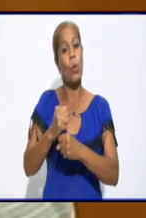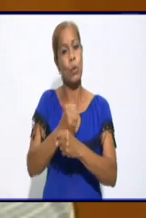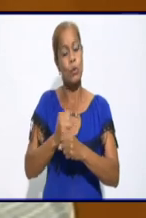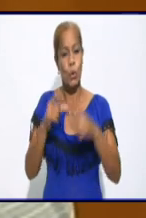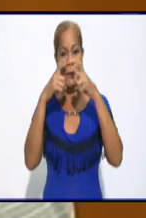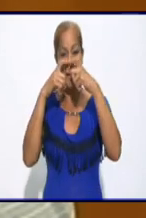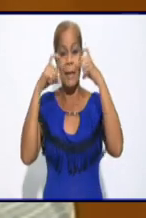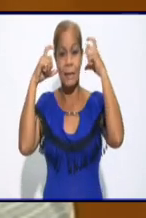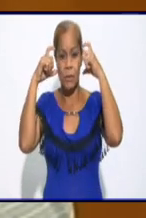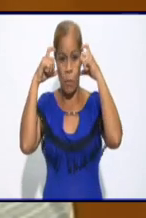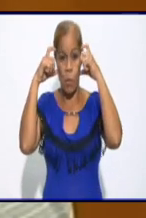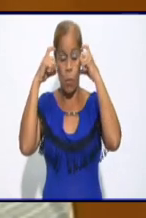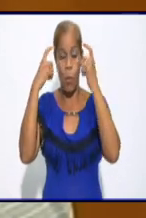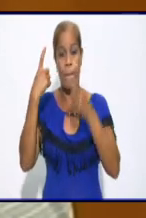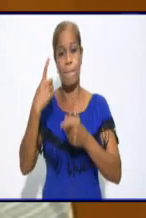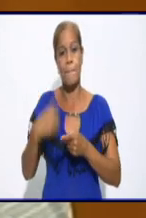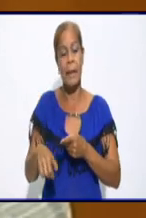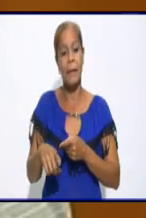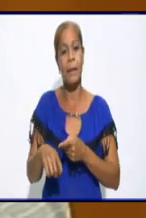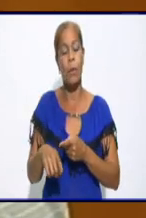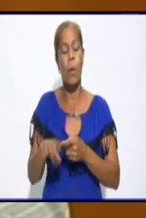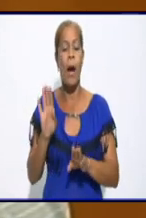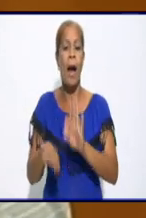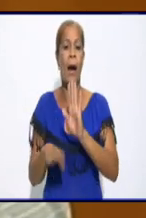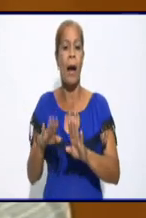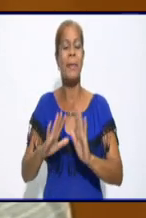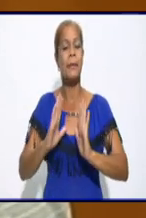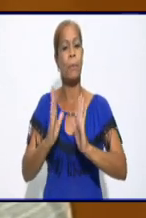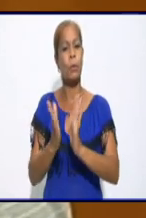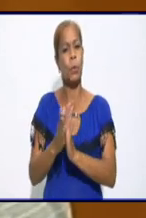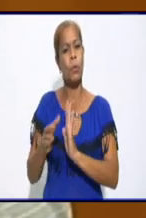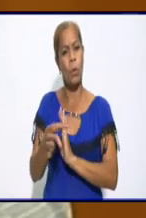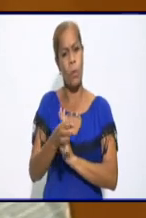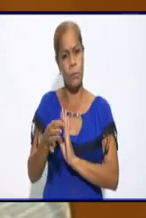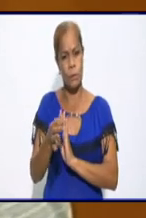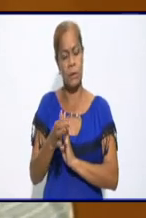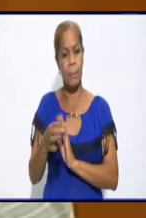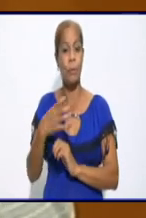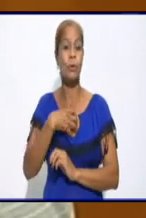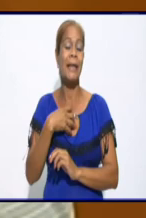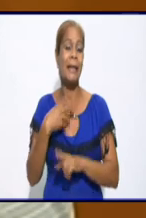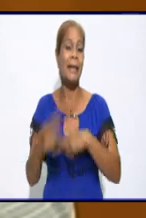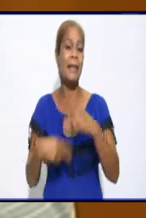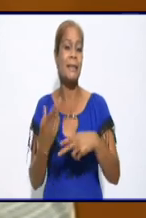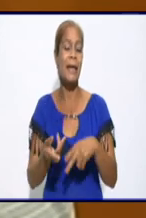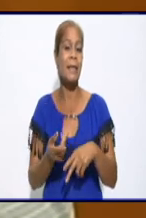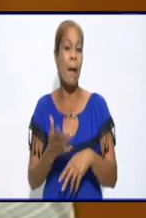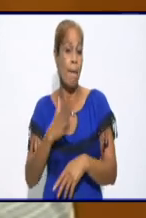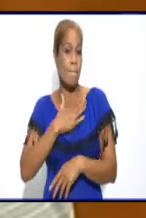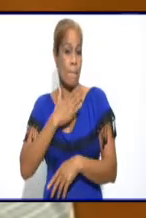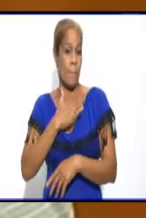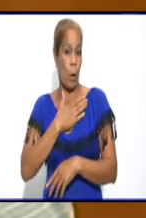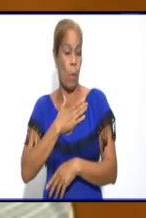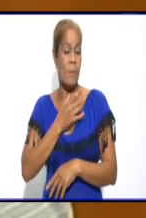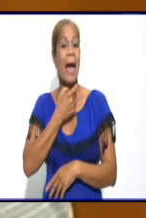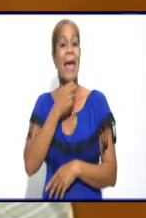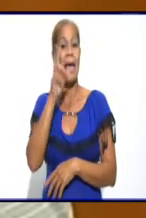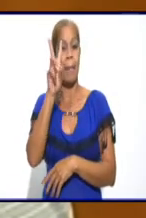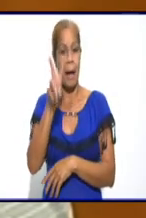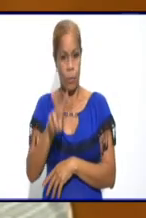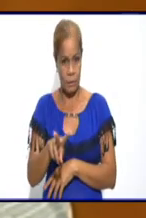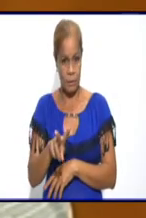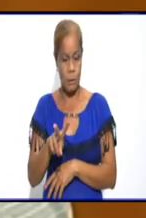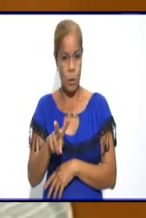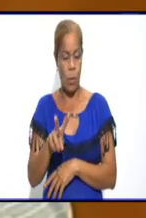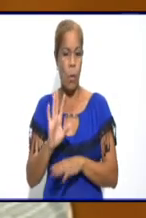Sin embargo, la evaluación debe hacerse por territorio, individualmente. Cada territorio tiene que hacer su propia evaluación de cómo se comporta el canal endémico de